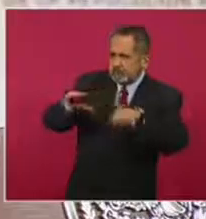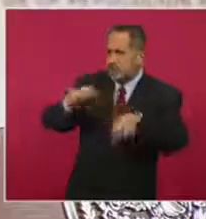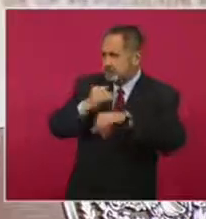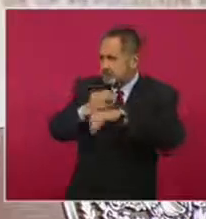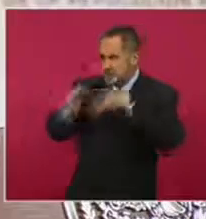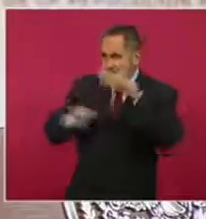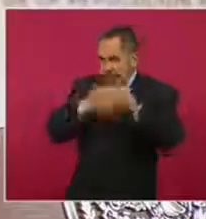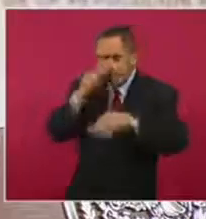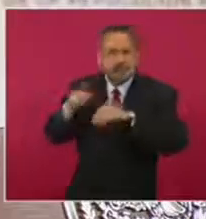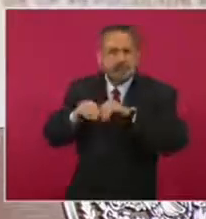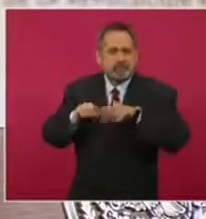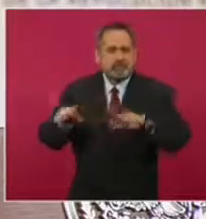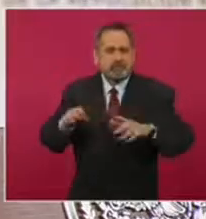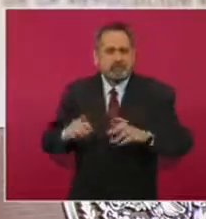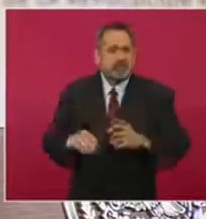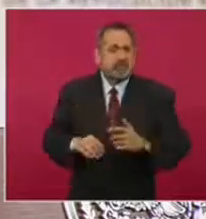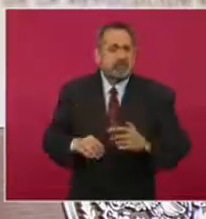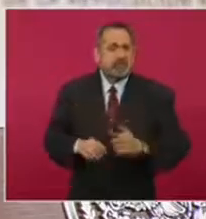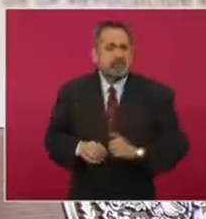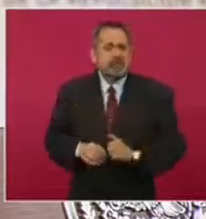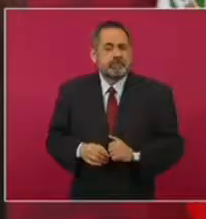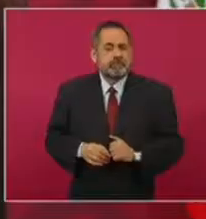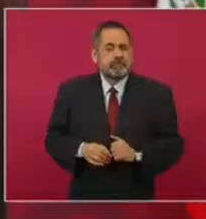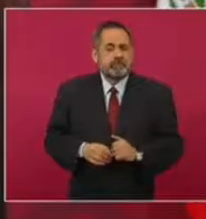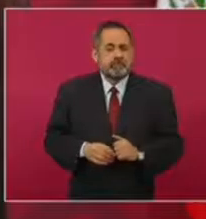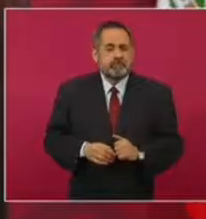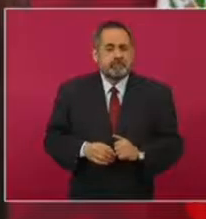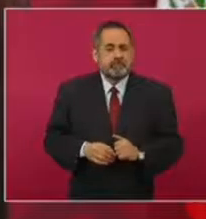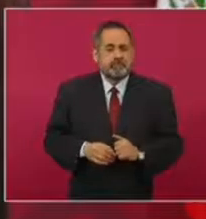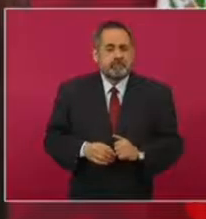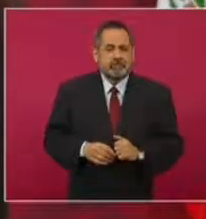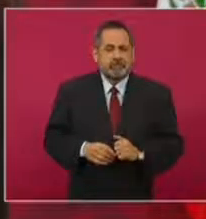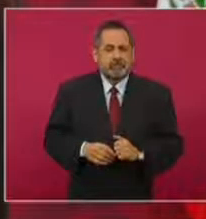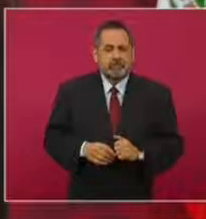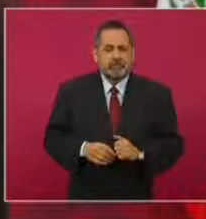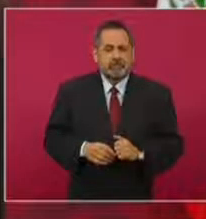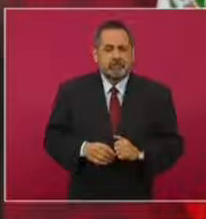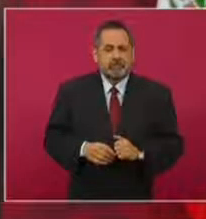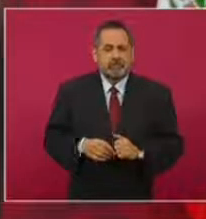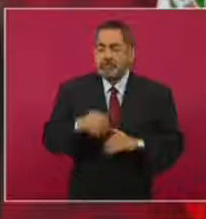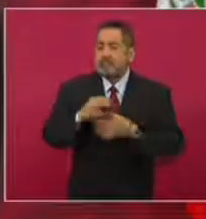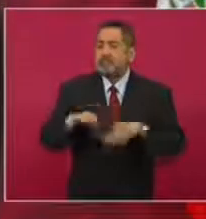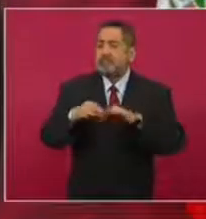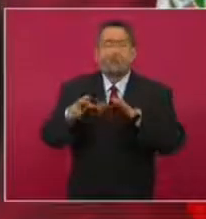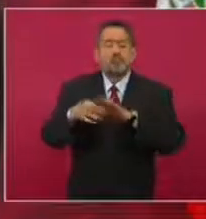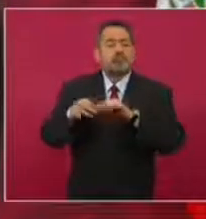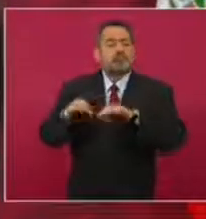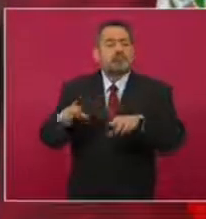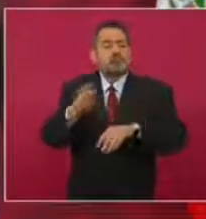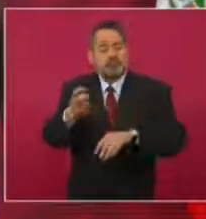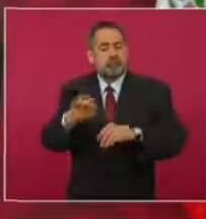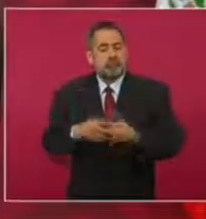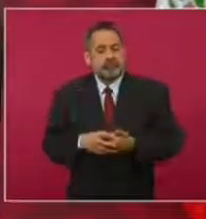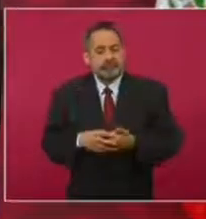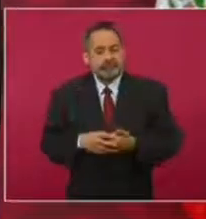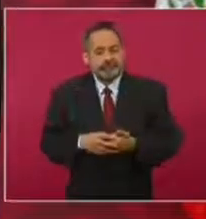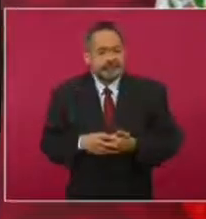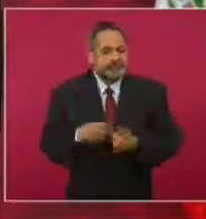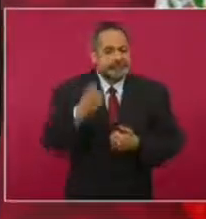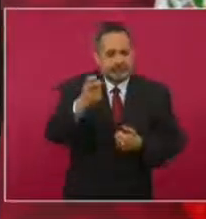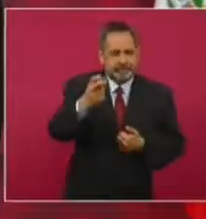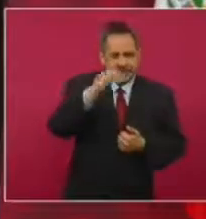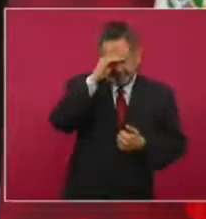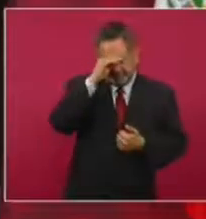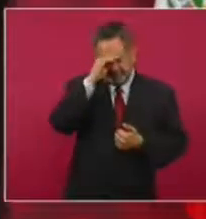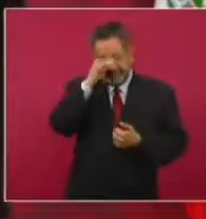sobre esto. Es un poco lo que